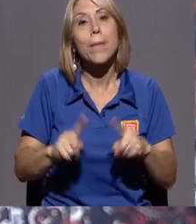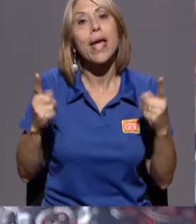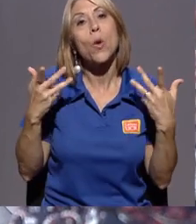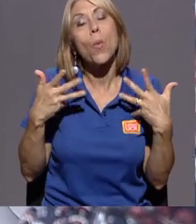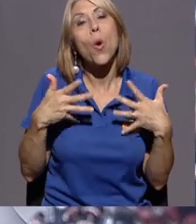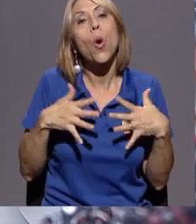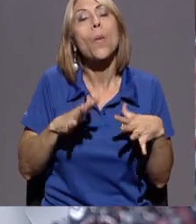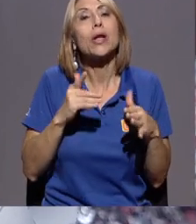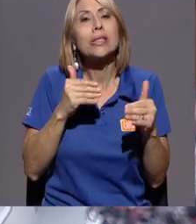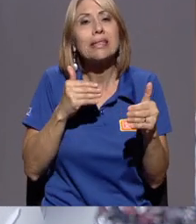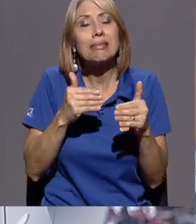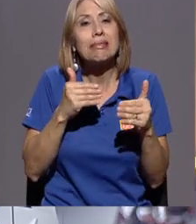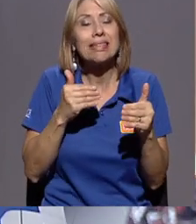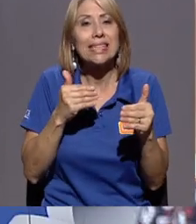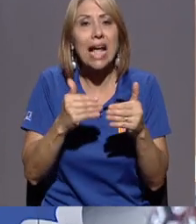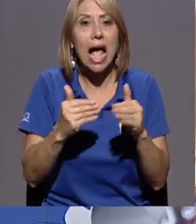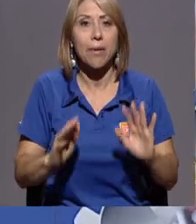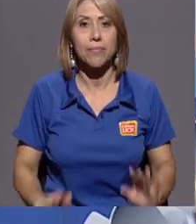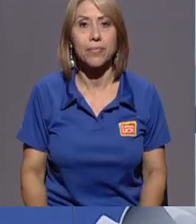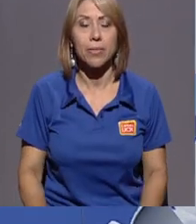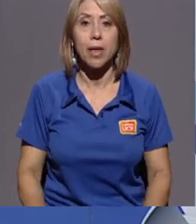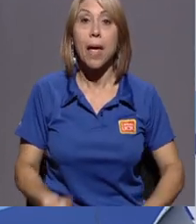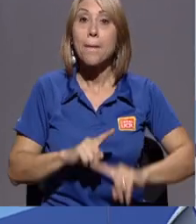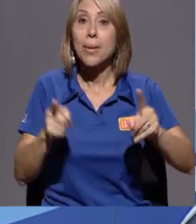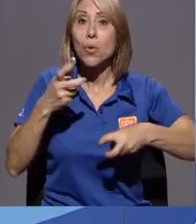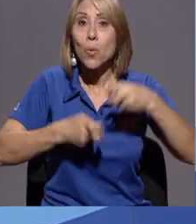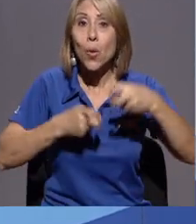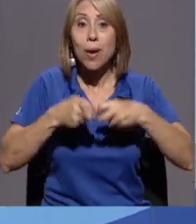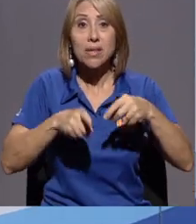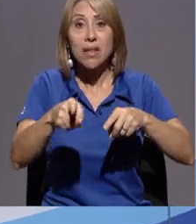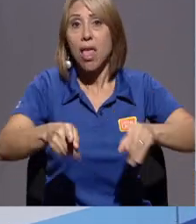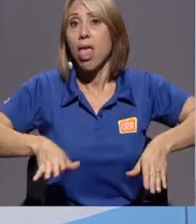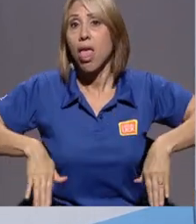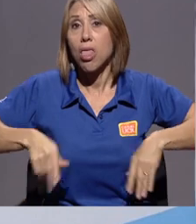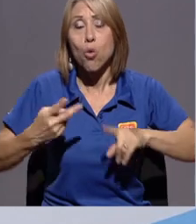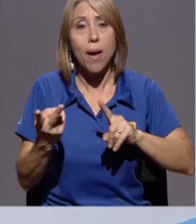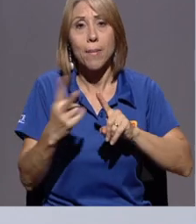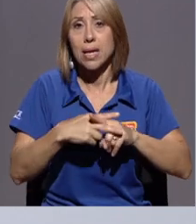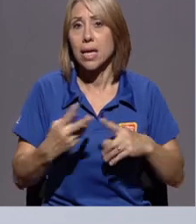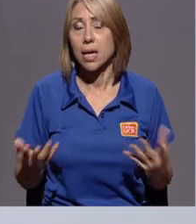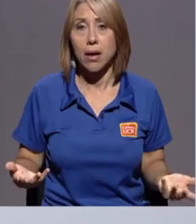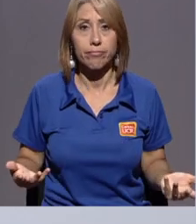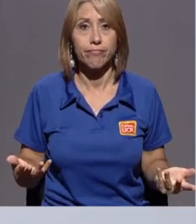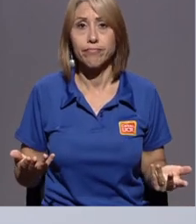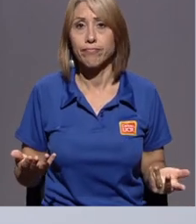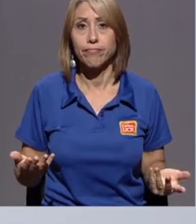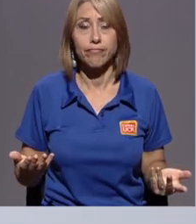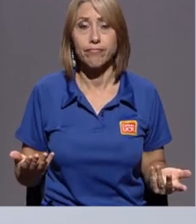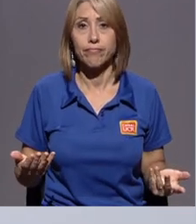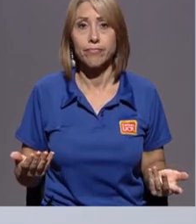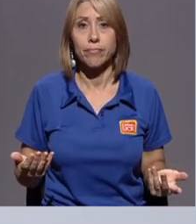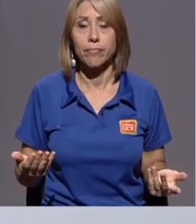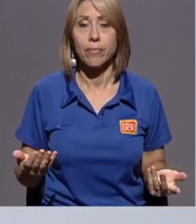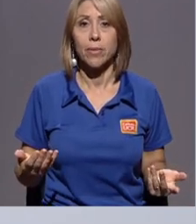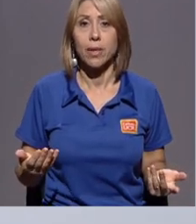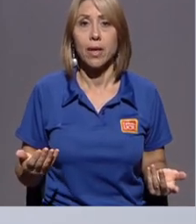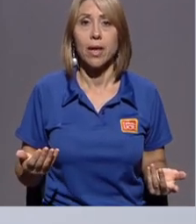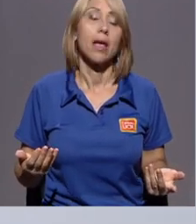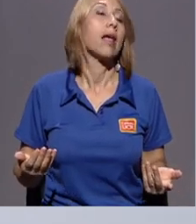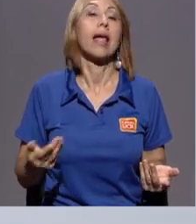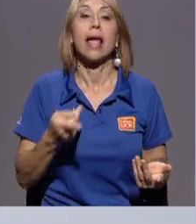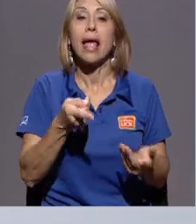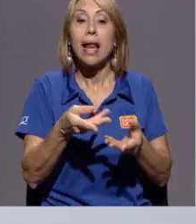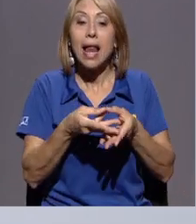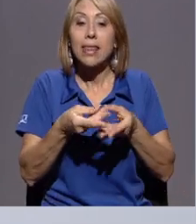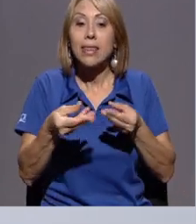aproximación. Pero el problema es que no aplica dar la